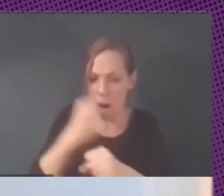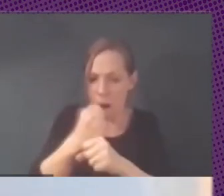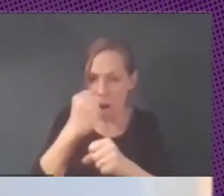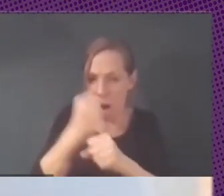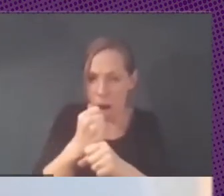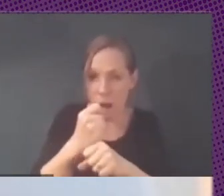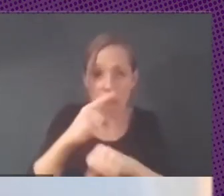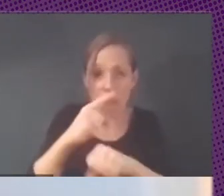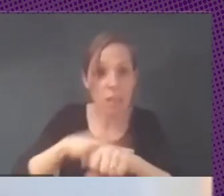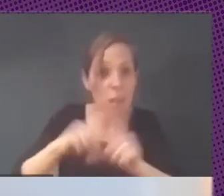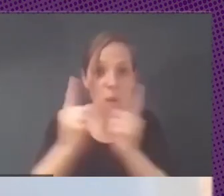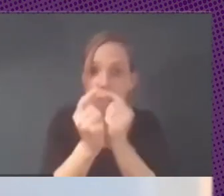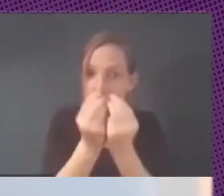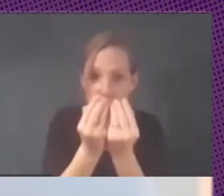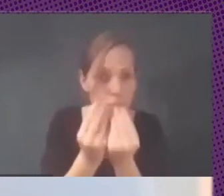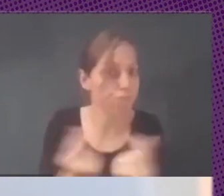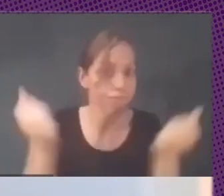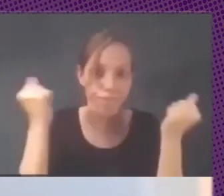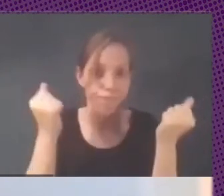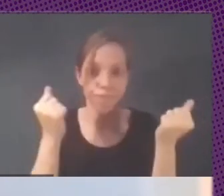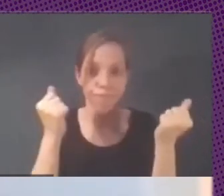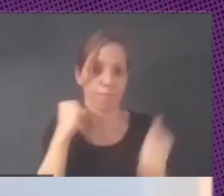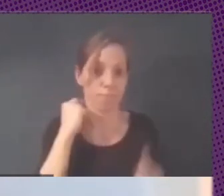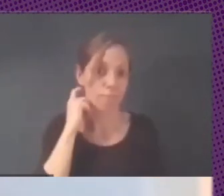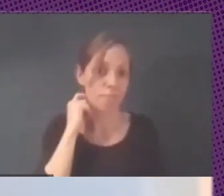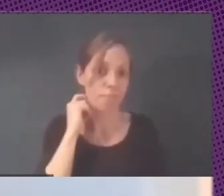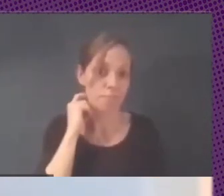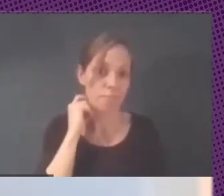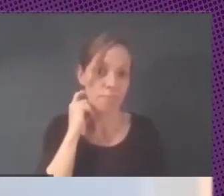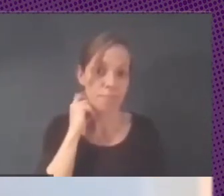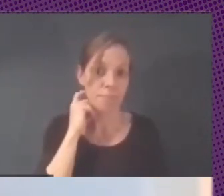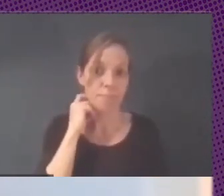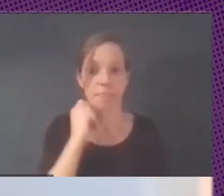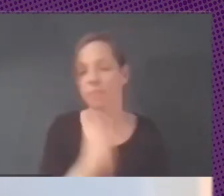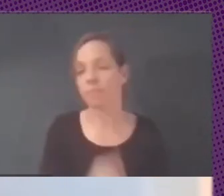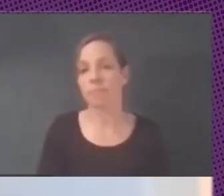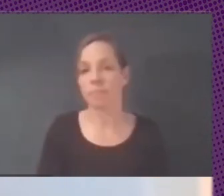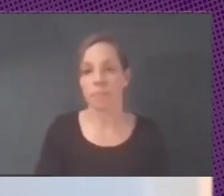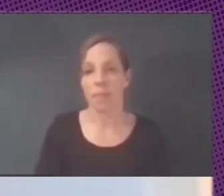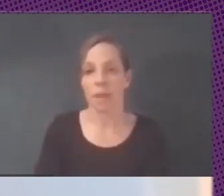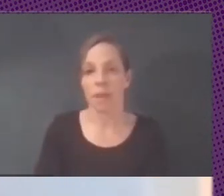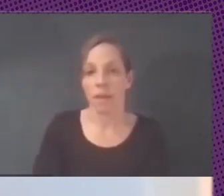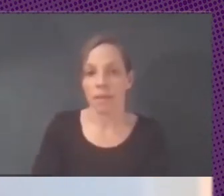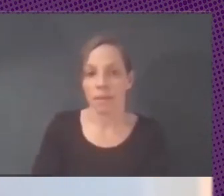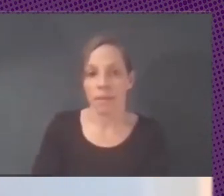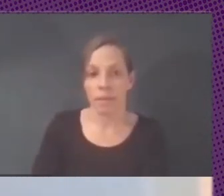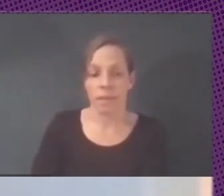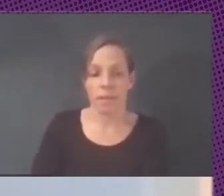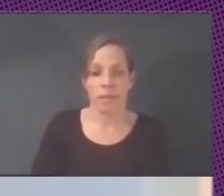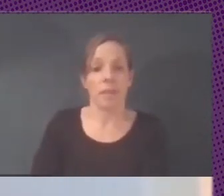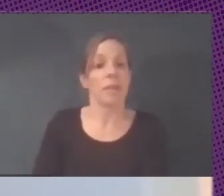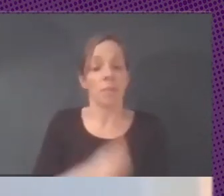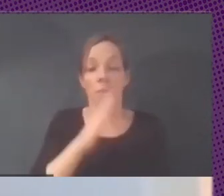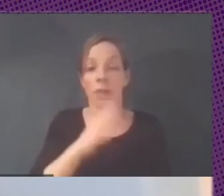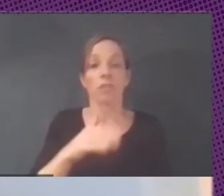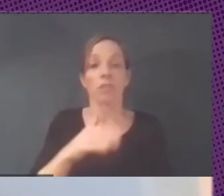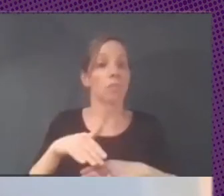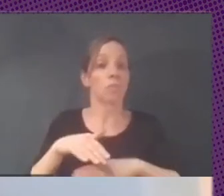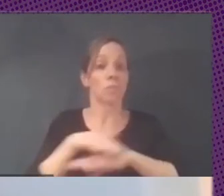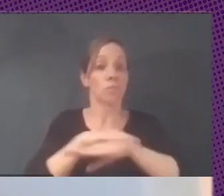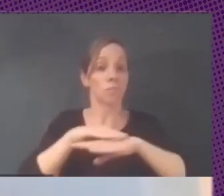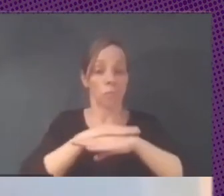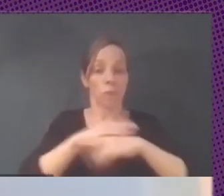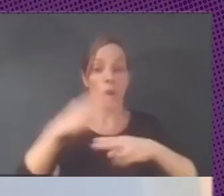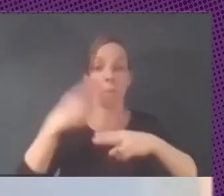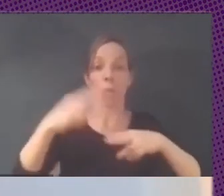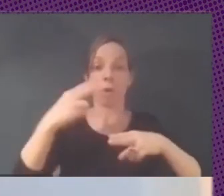o sea se pierde totalmente en minutos entonces simplemente eso que es fundamental el compromiso político de entender